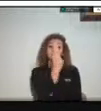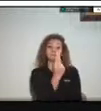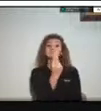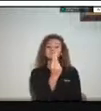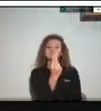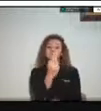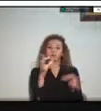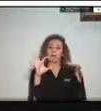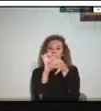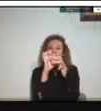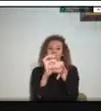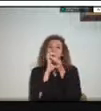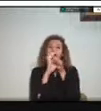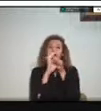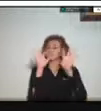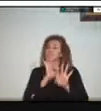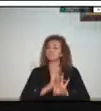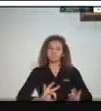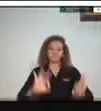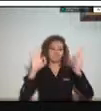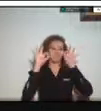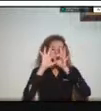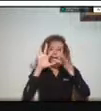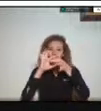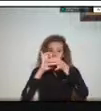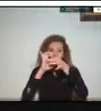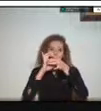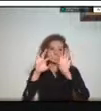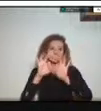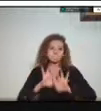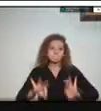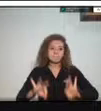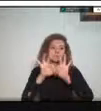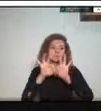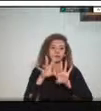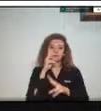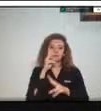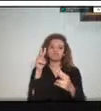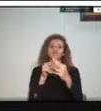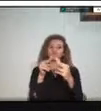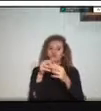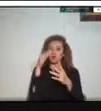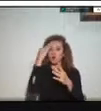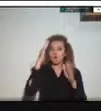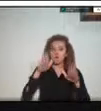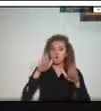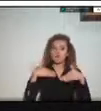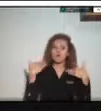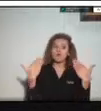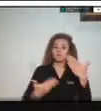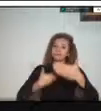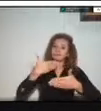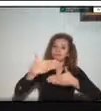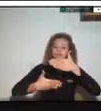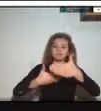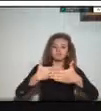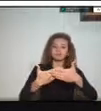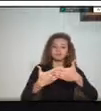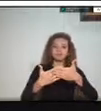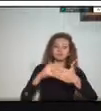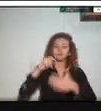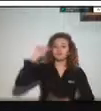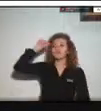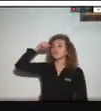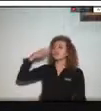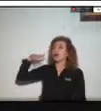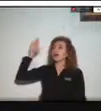valioso debido a que pues ellos son realmente los que conocen nos sucedía una anécdota con un señor que